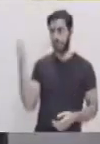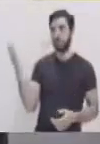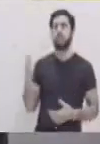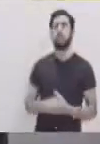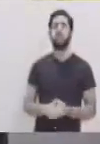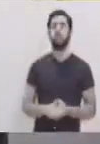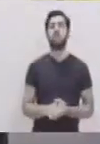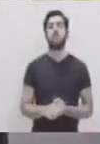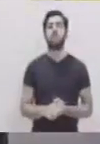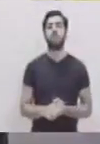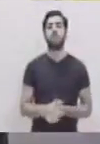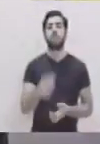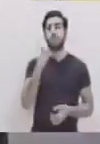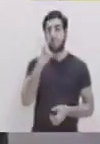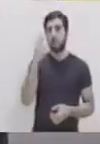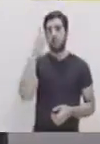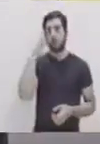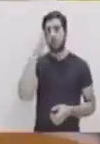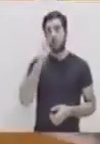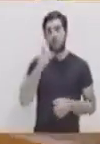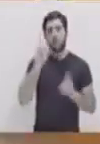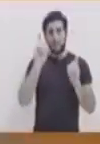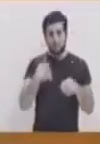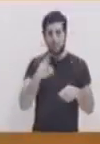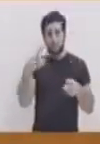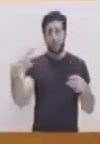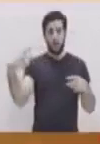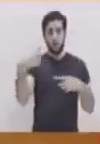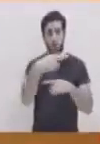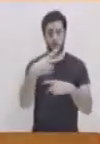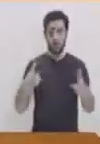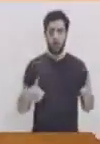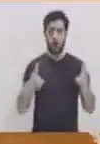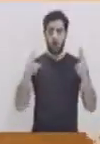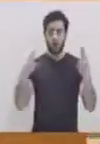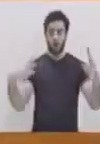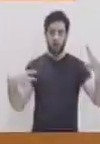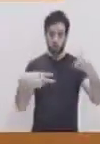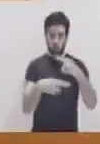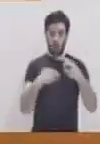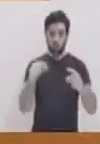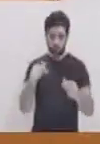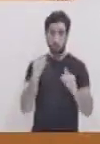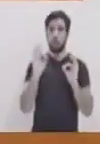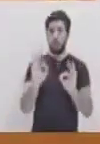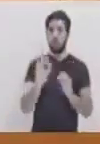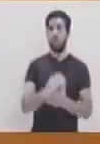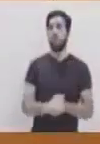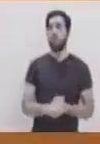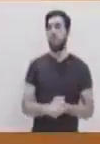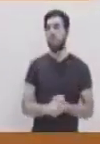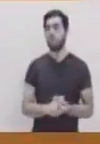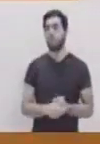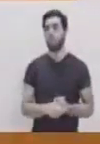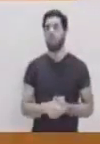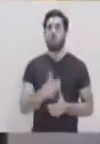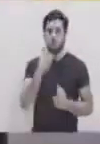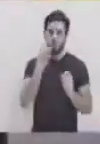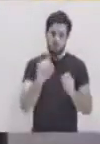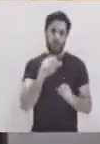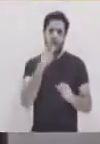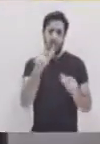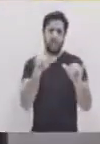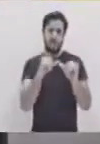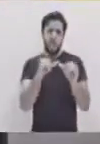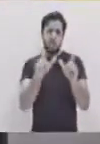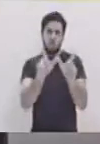Comenzamos de la siguiente manera. Recuerda, tienes que cortar un cuadrado de 14 por 14.